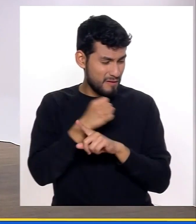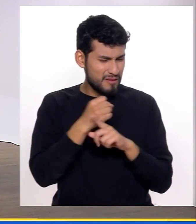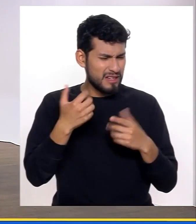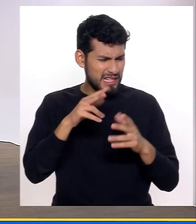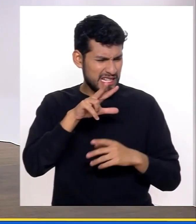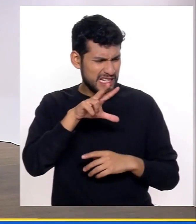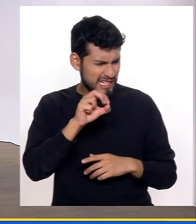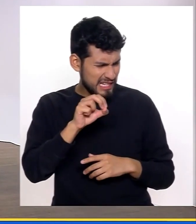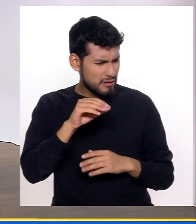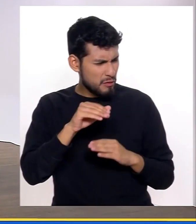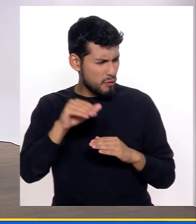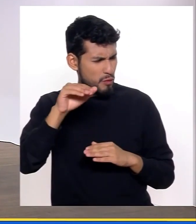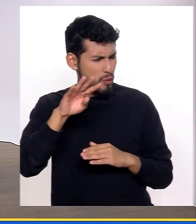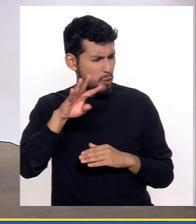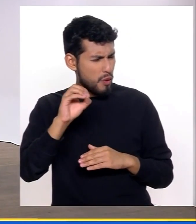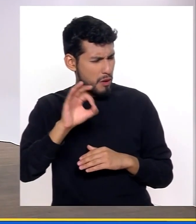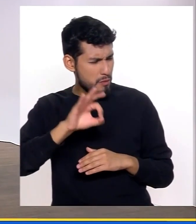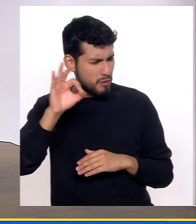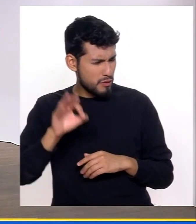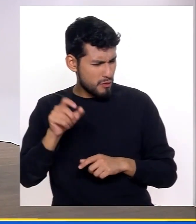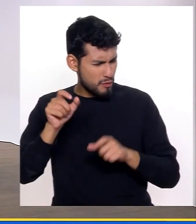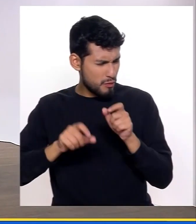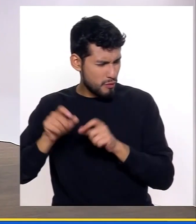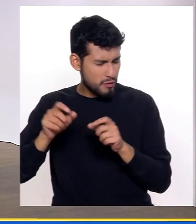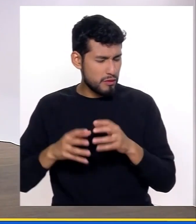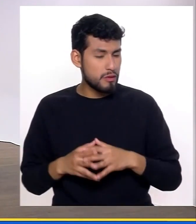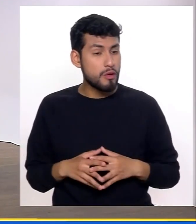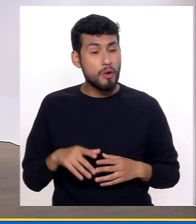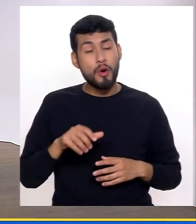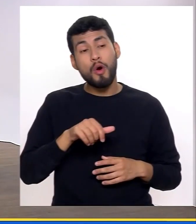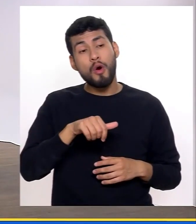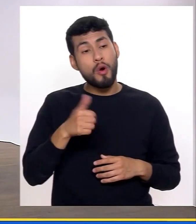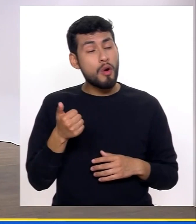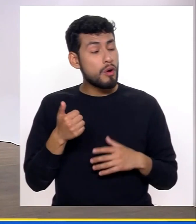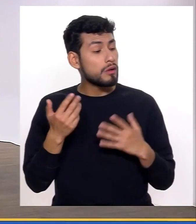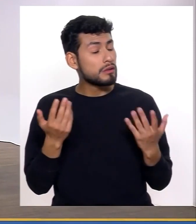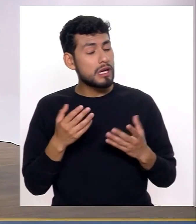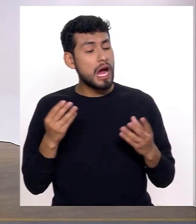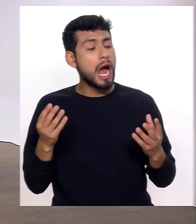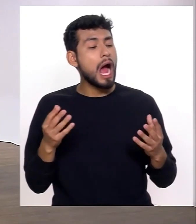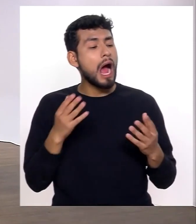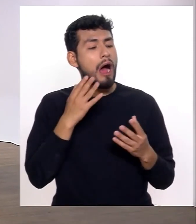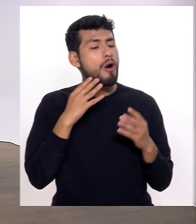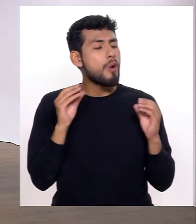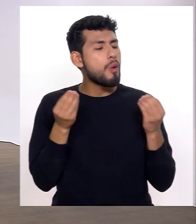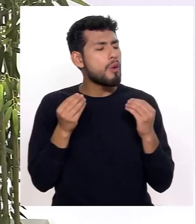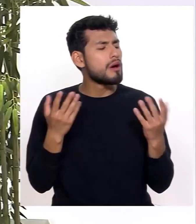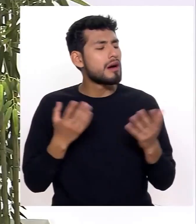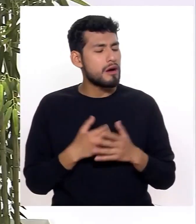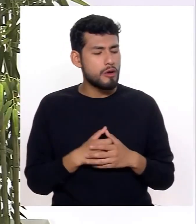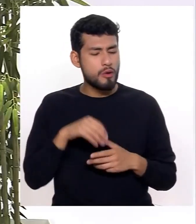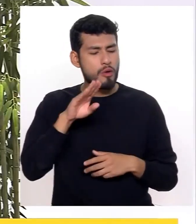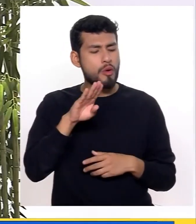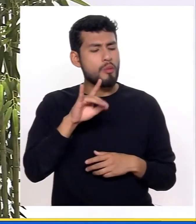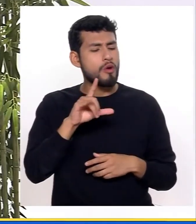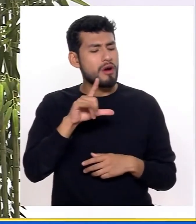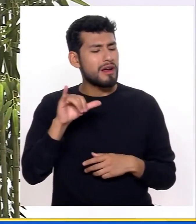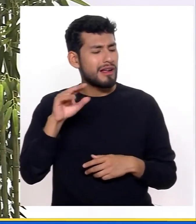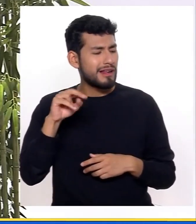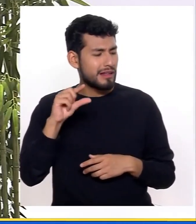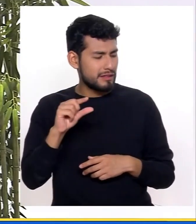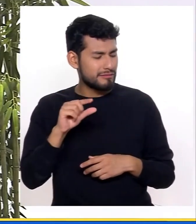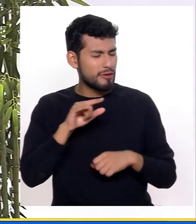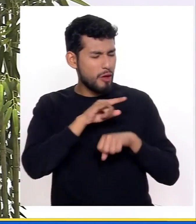% en población. Y el otro rubro para nuestros adolescentes es bullying, el acoso,